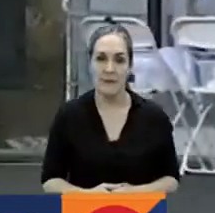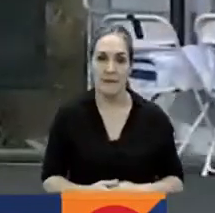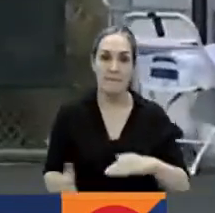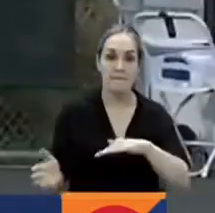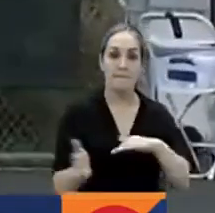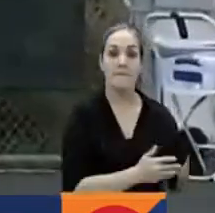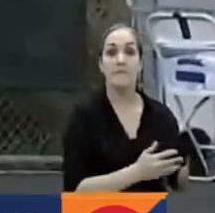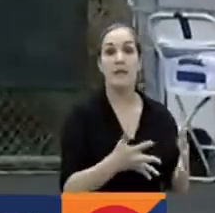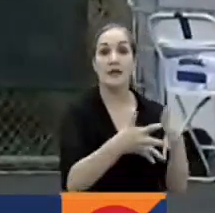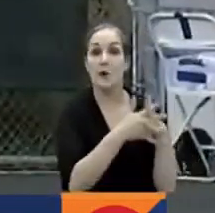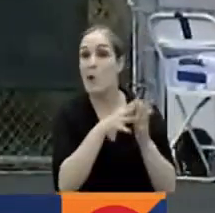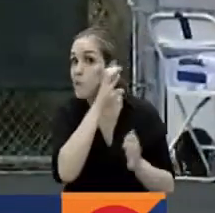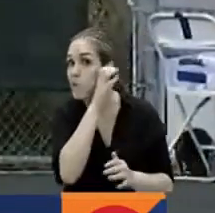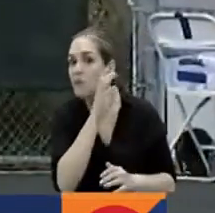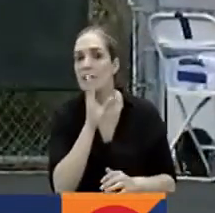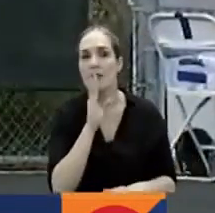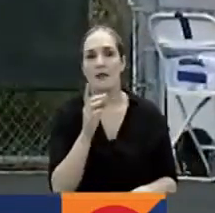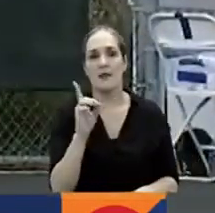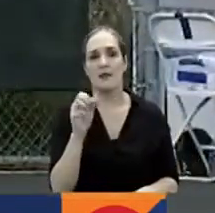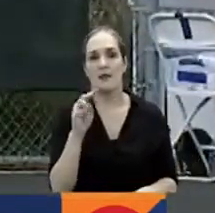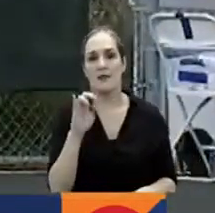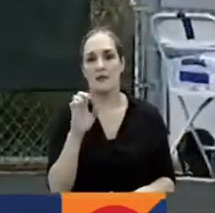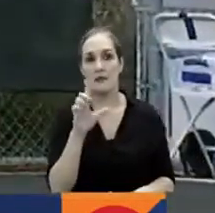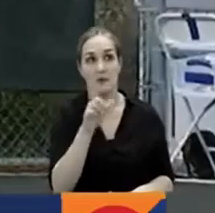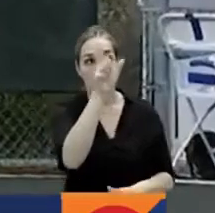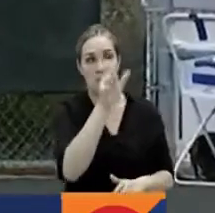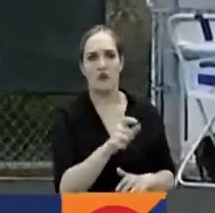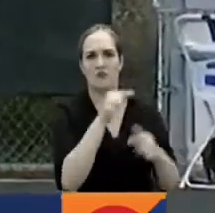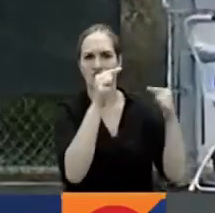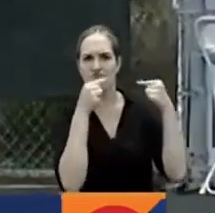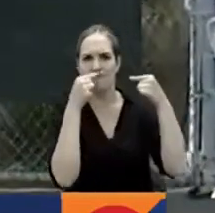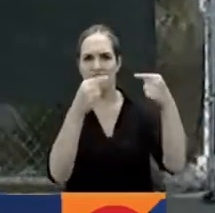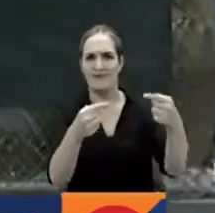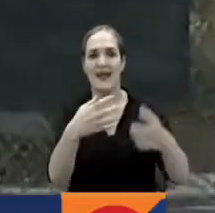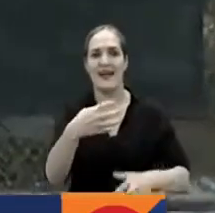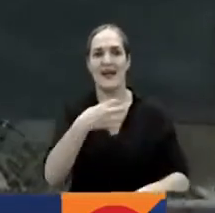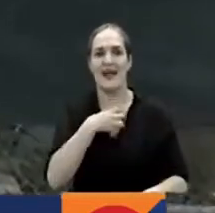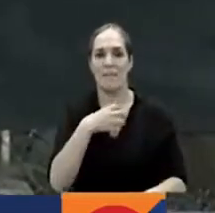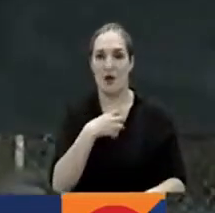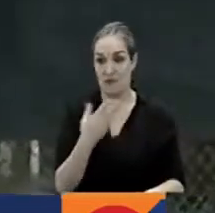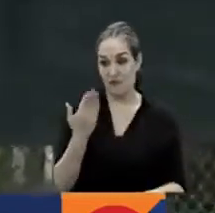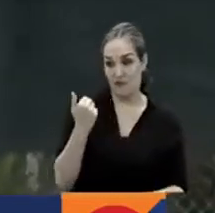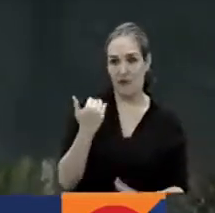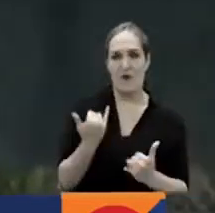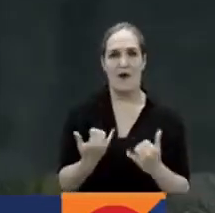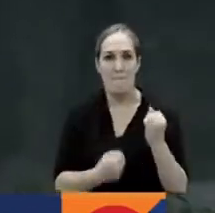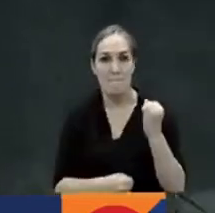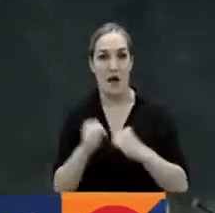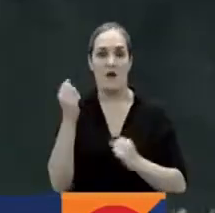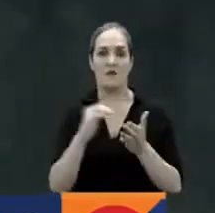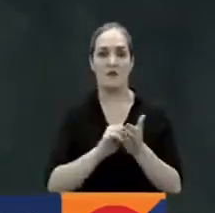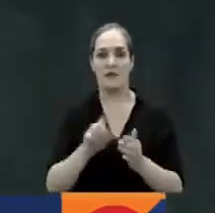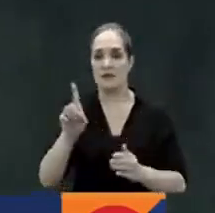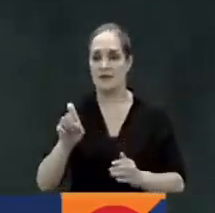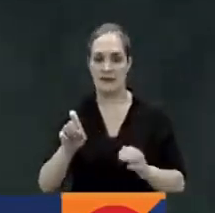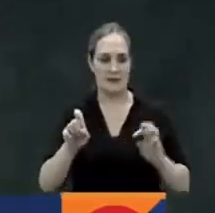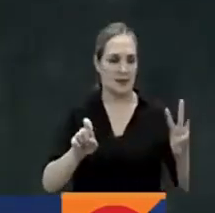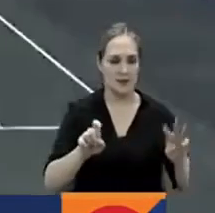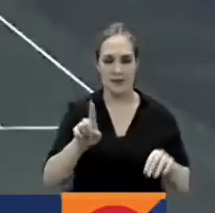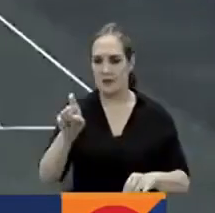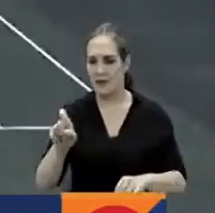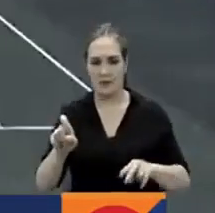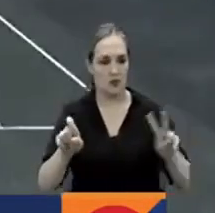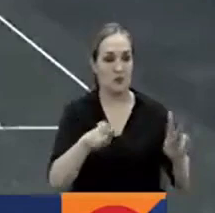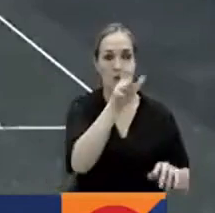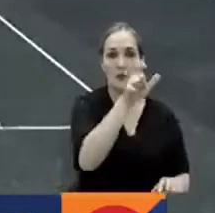Mientras tanto en Estados Unidos Daniel Galán comenzó la defensa del título de campeón del Challenger de Sarasota con victoria. Superó por 6-3 y 6-2 al chino Shang